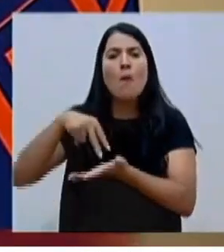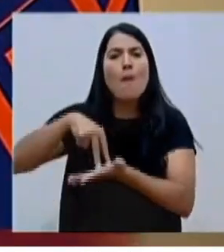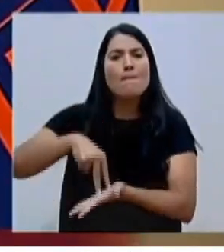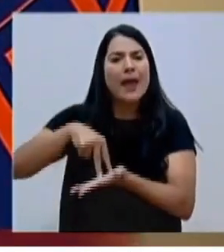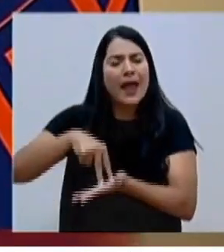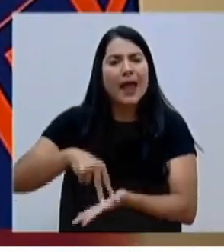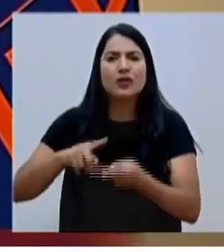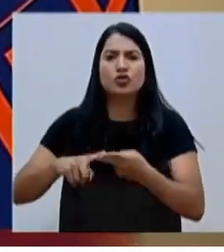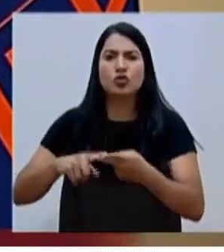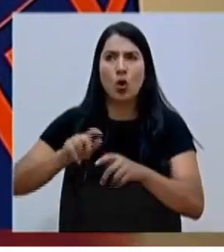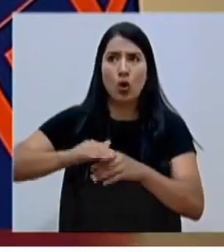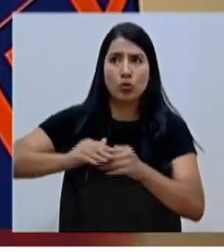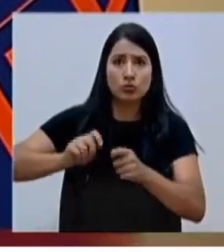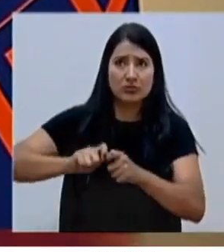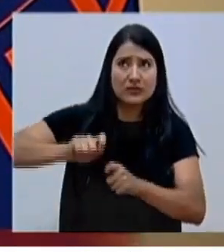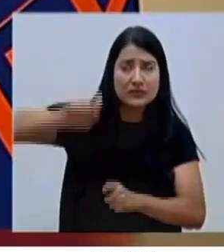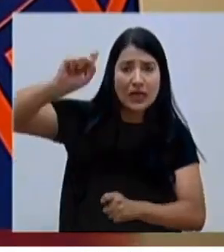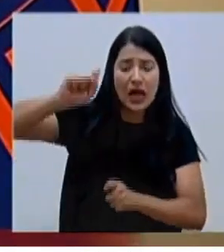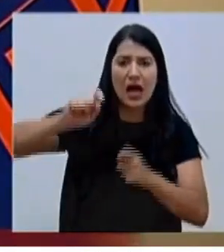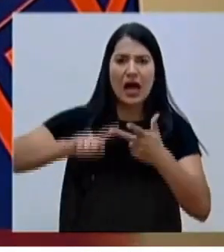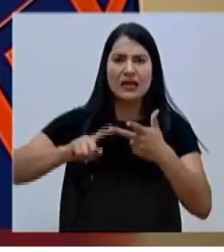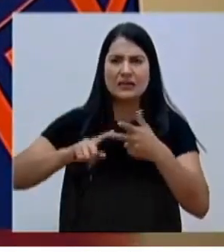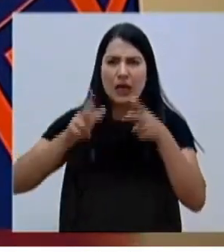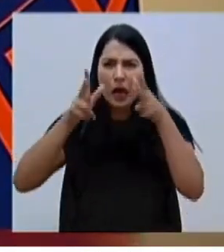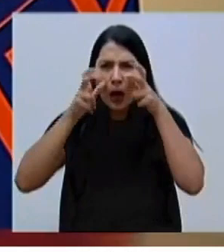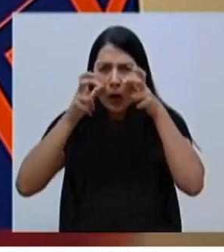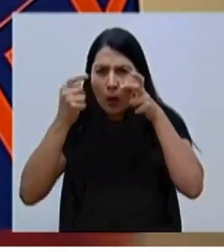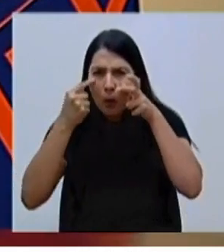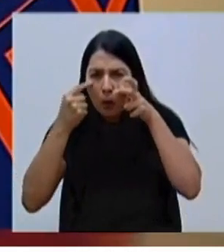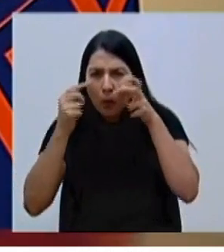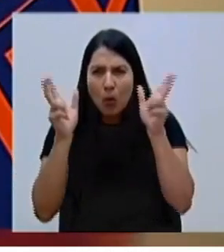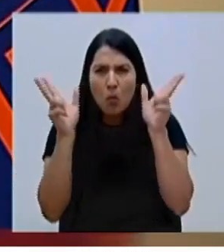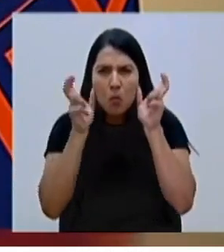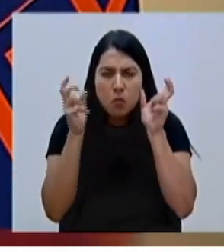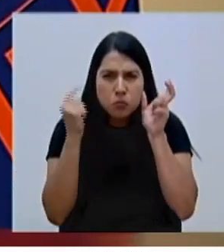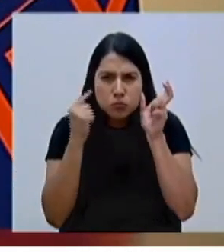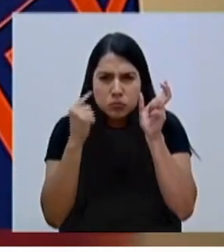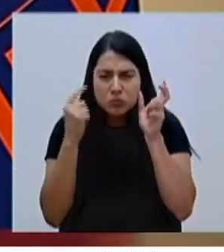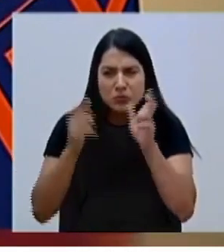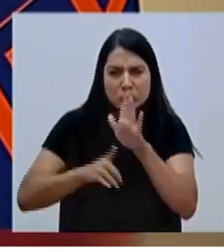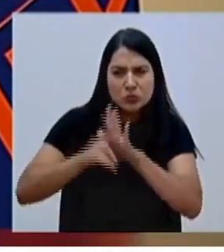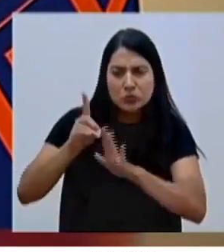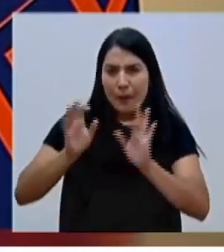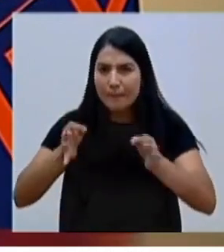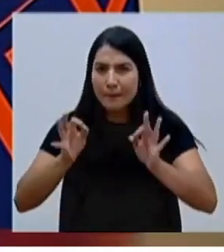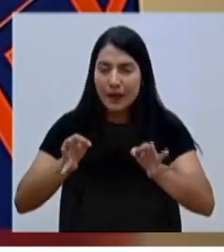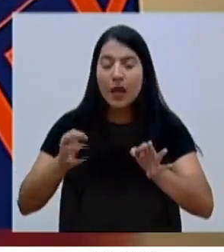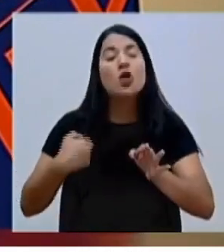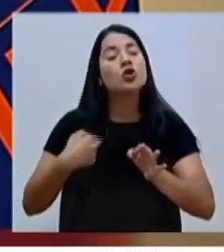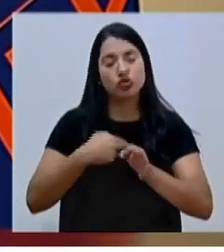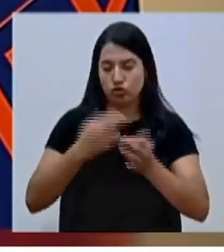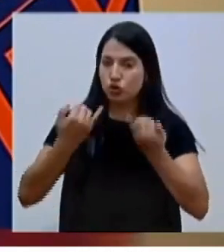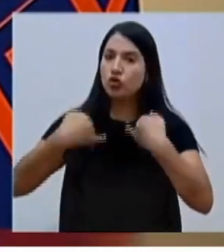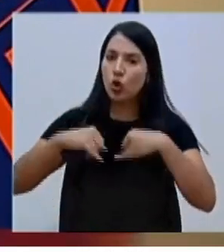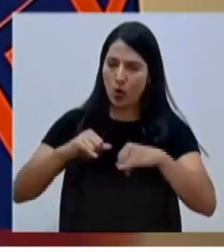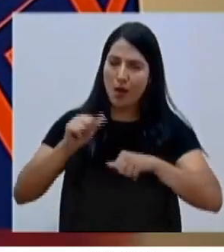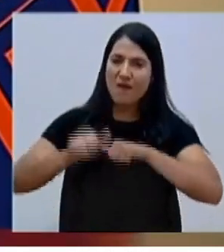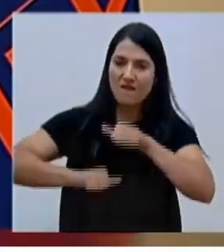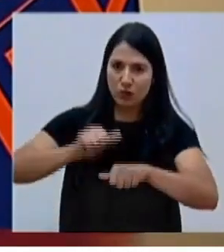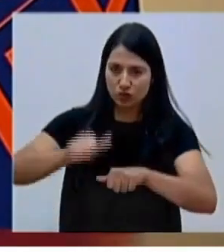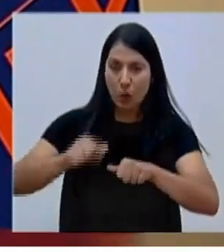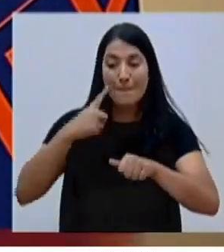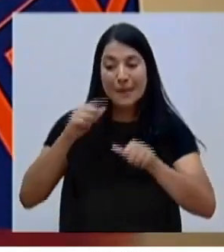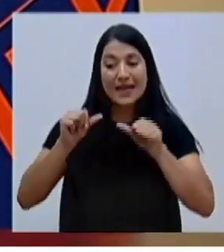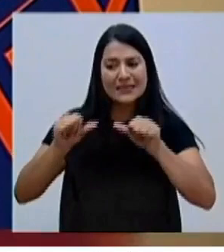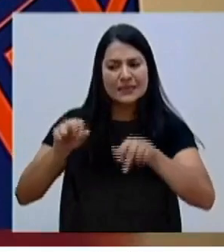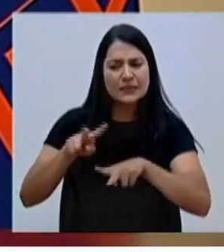La evaluación del desarrollo De agudeza visual y agudeza auditiva Que estamos pues haciendo un esfuerzo Para continuar haciéndolo en los niños Y